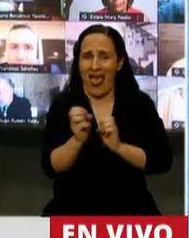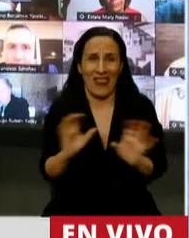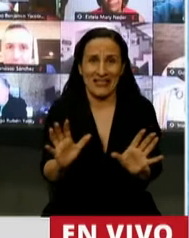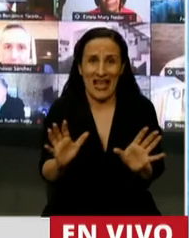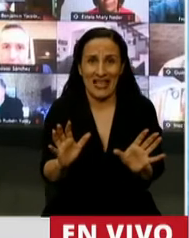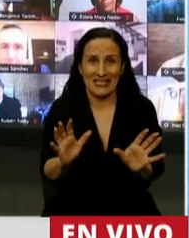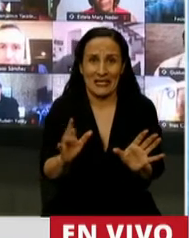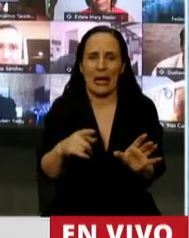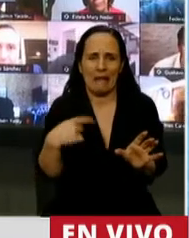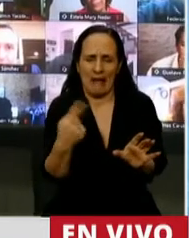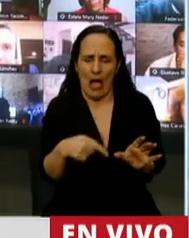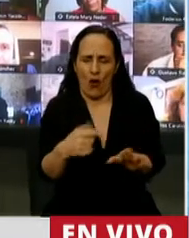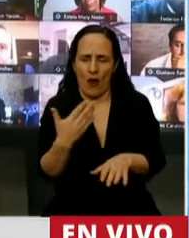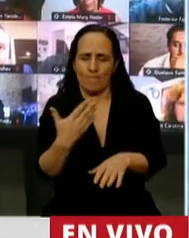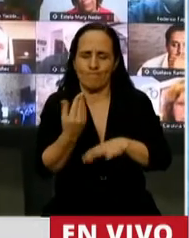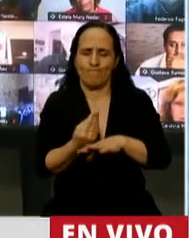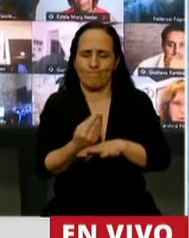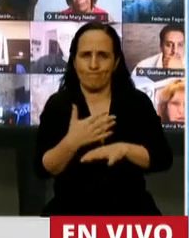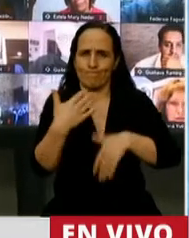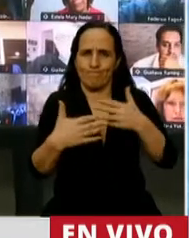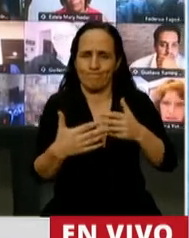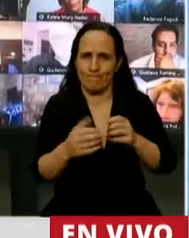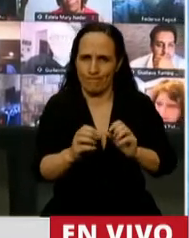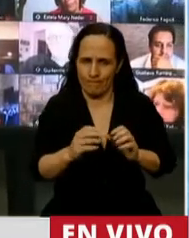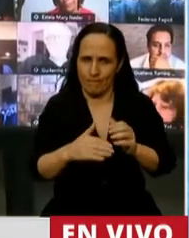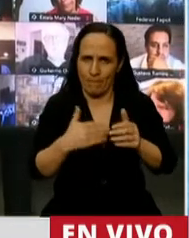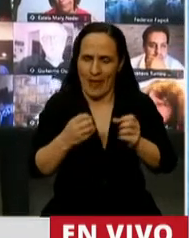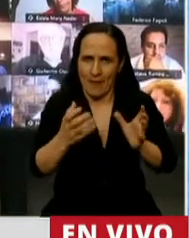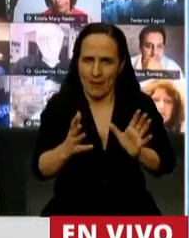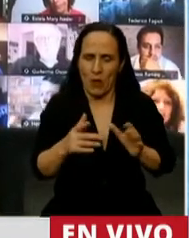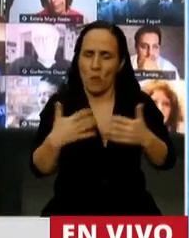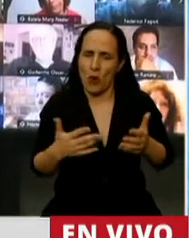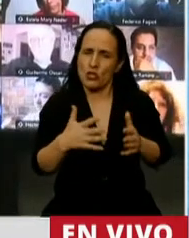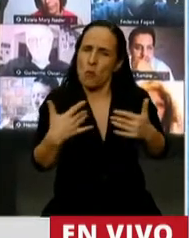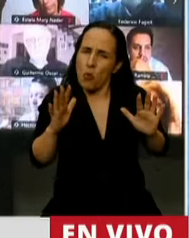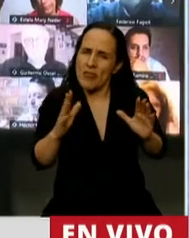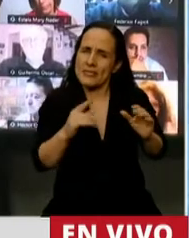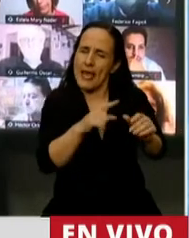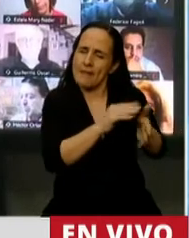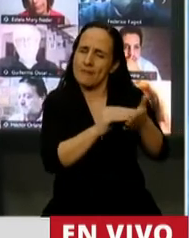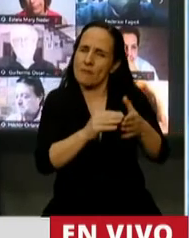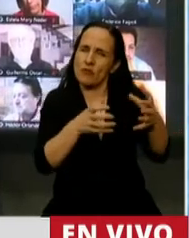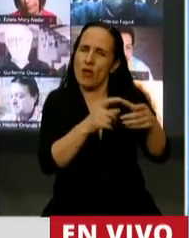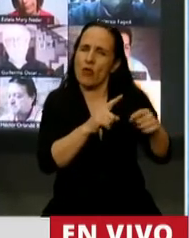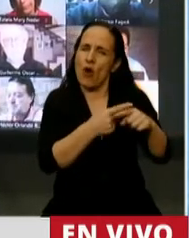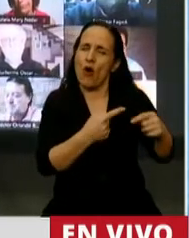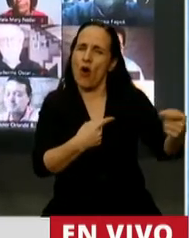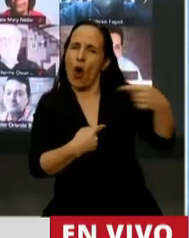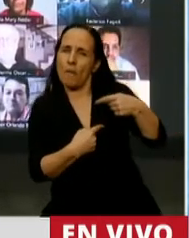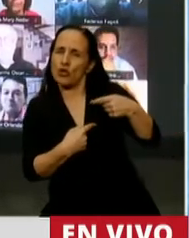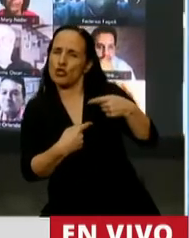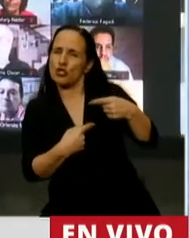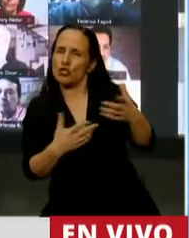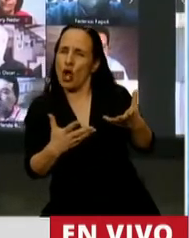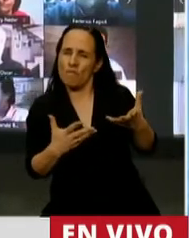destilan tanta irracionalidad y algunos tanto odio en esta sesión. Quizás por ello tampoco nos pueda sorprender que ningún